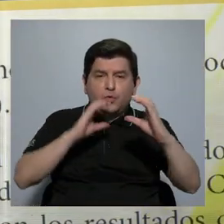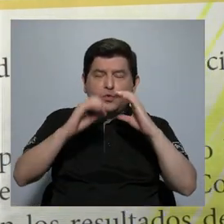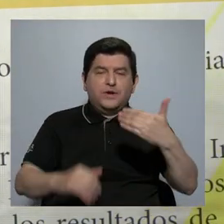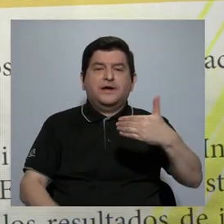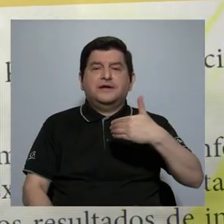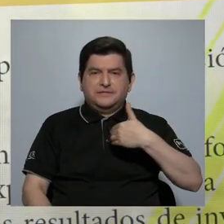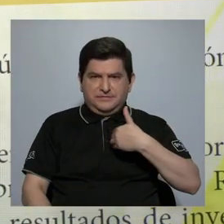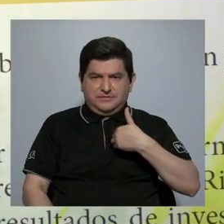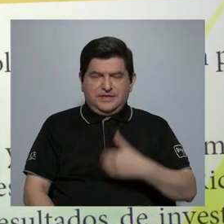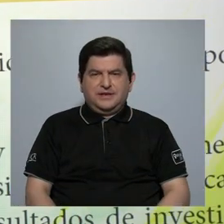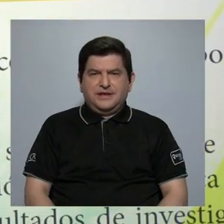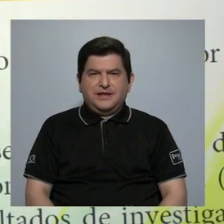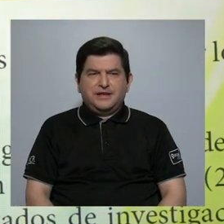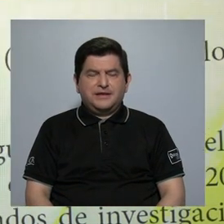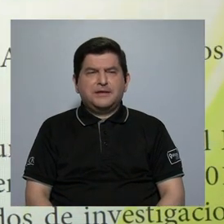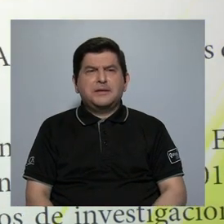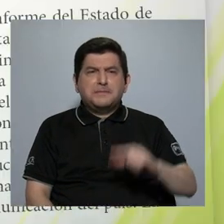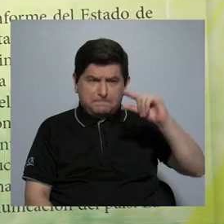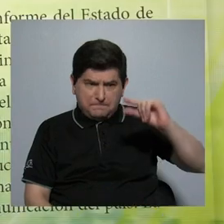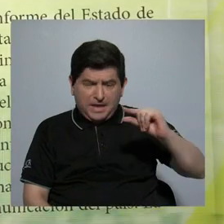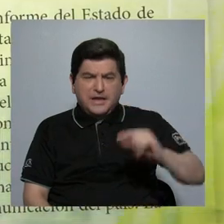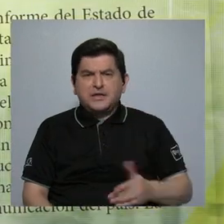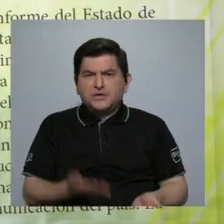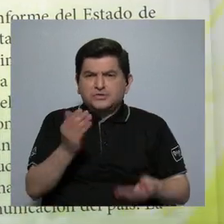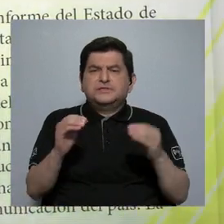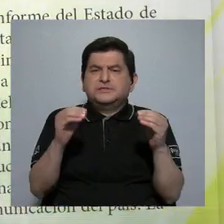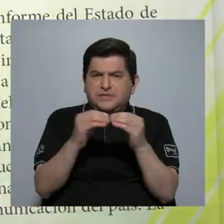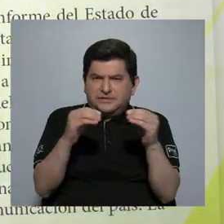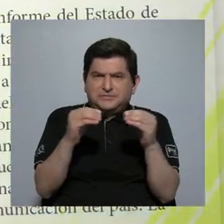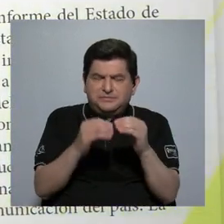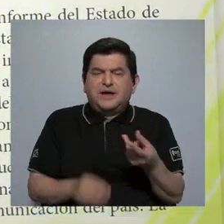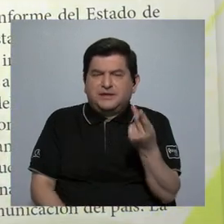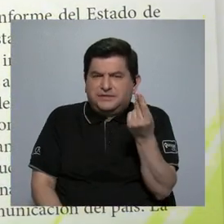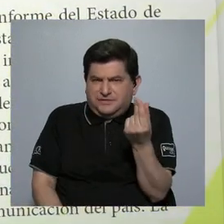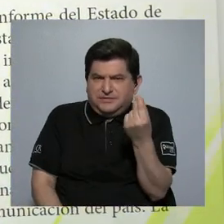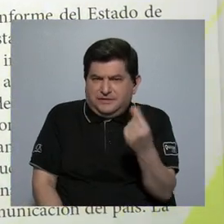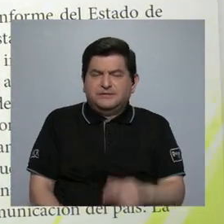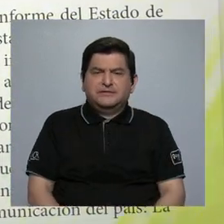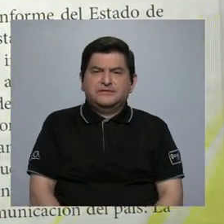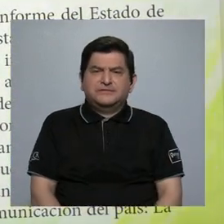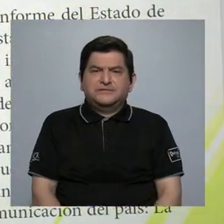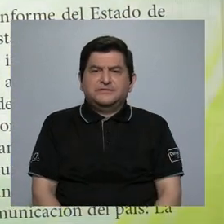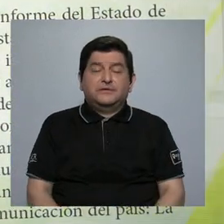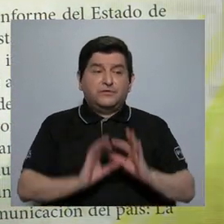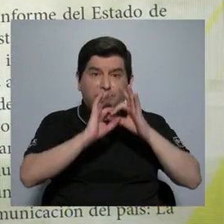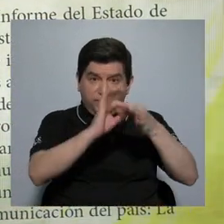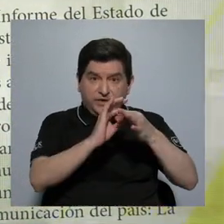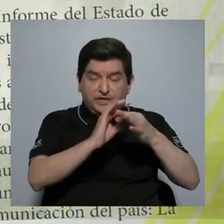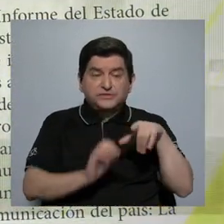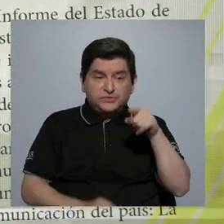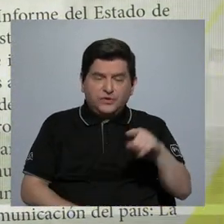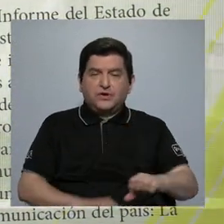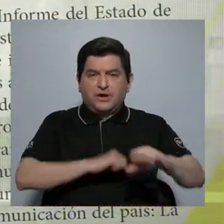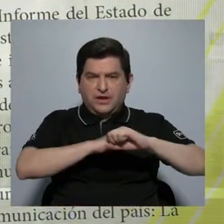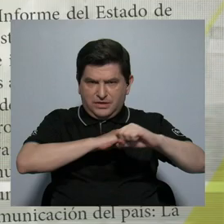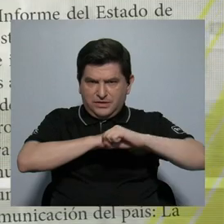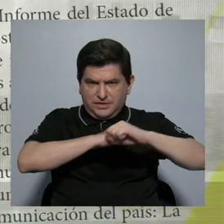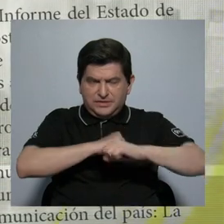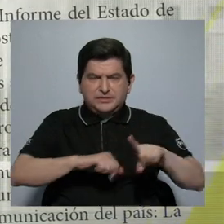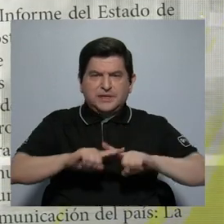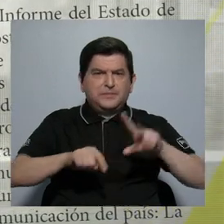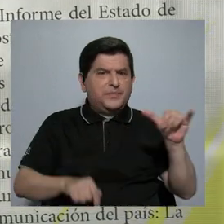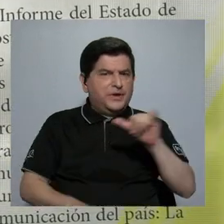han recibido, medios más pequeños, recibieron un poco más de dinero relacionado con la pauta, no